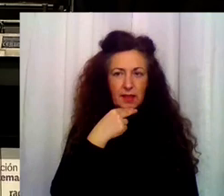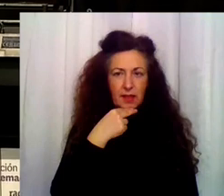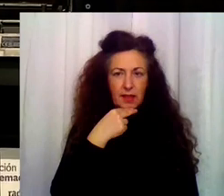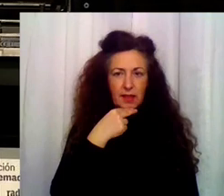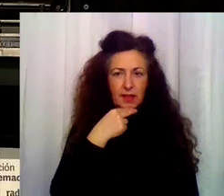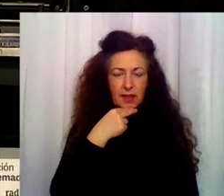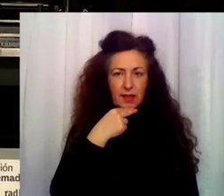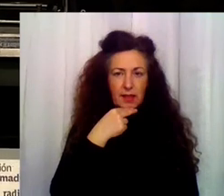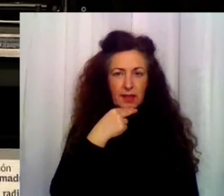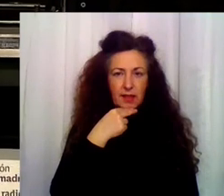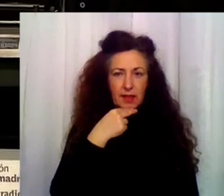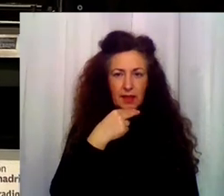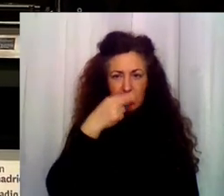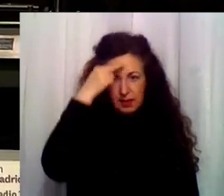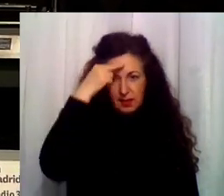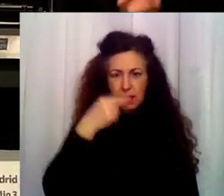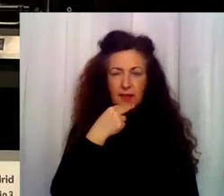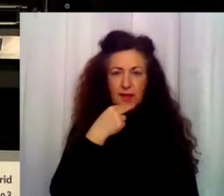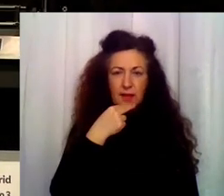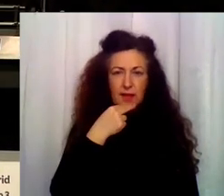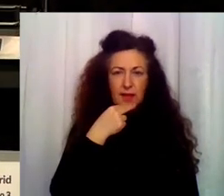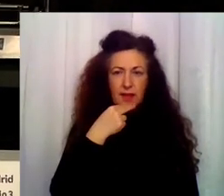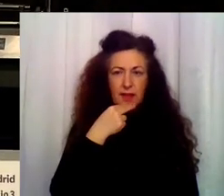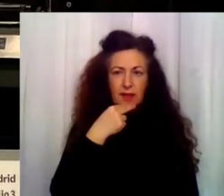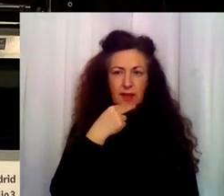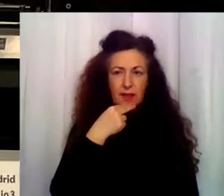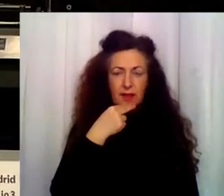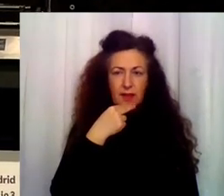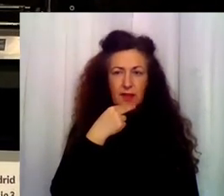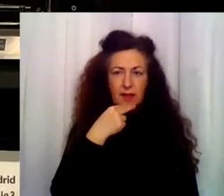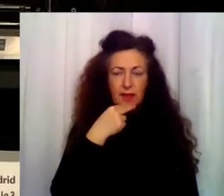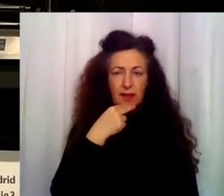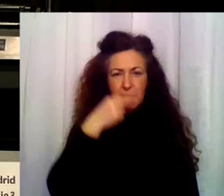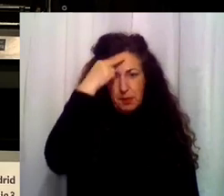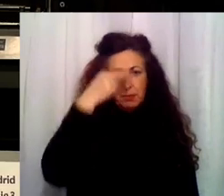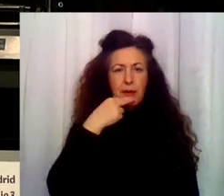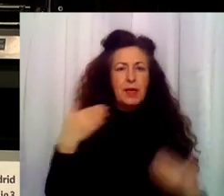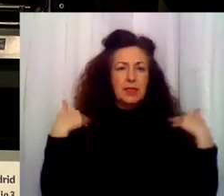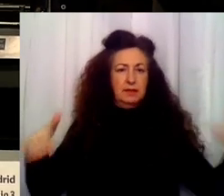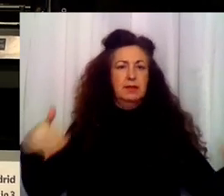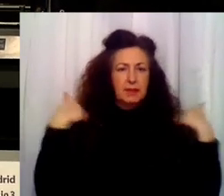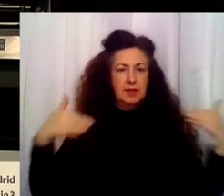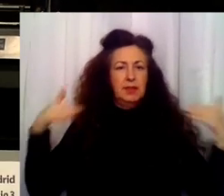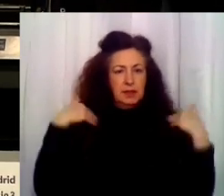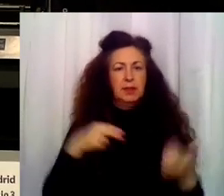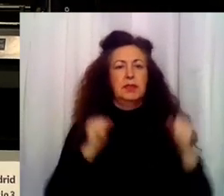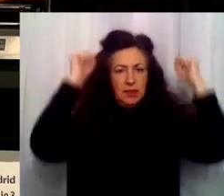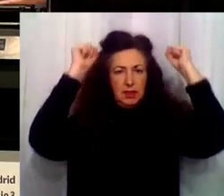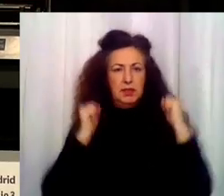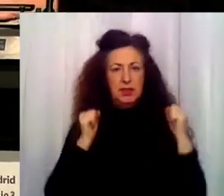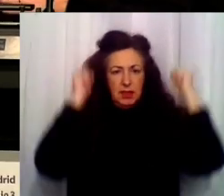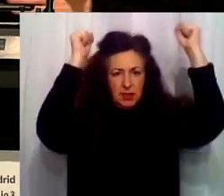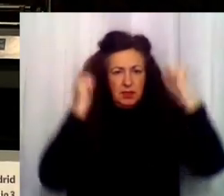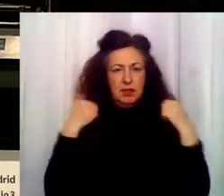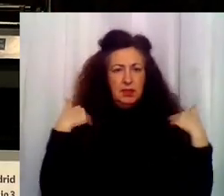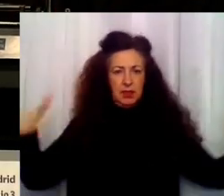Ocho. ¡Joder! Oye, tío. ¿Quieres parar? Esto es insoportable. Estoy poniéndome en forma. Bien. Y no hace que des